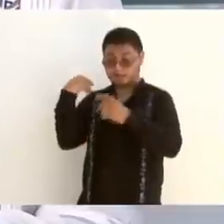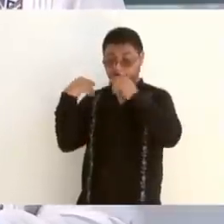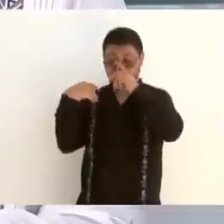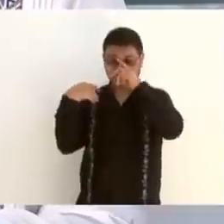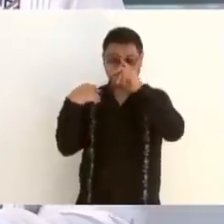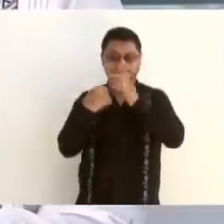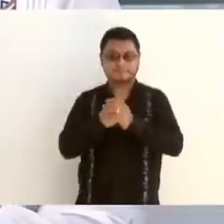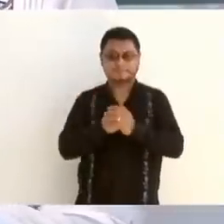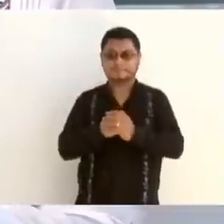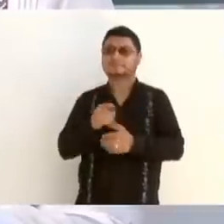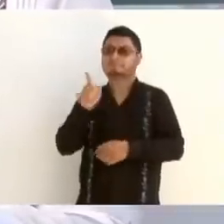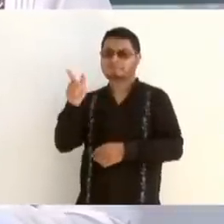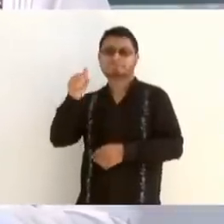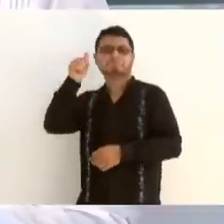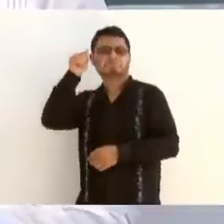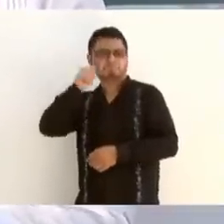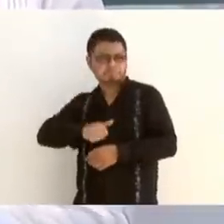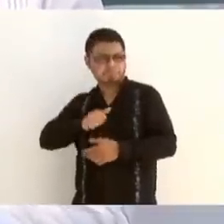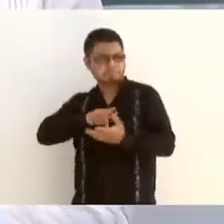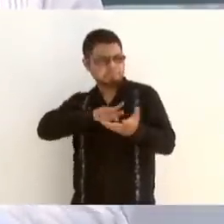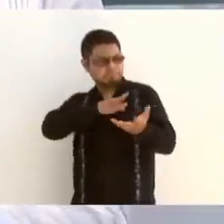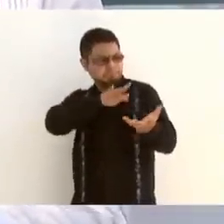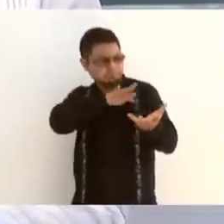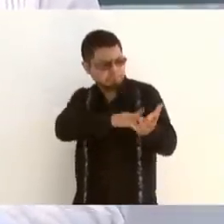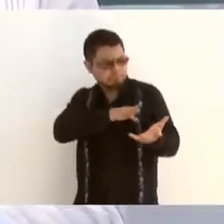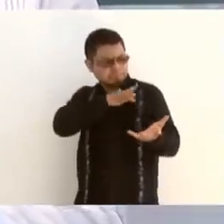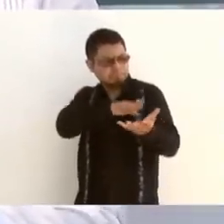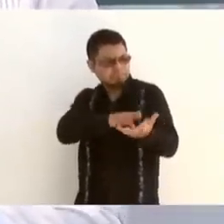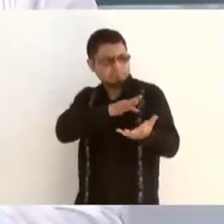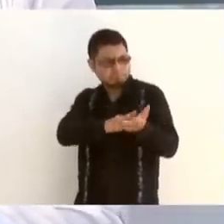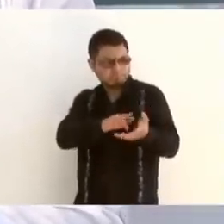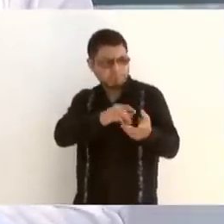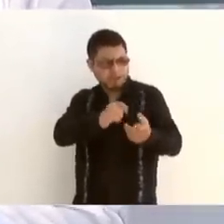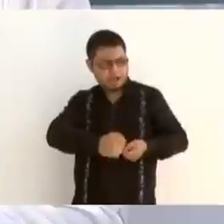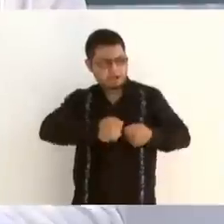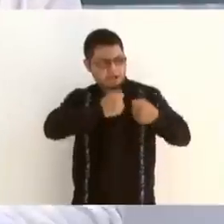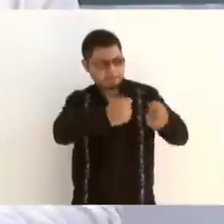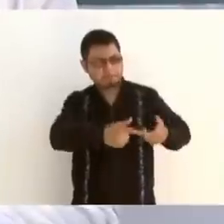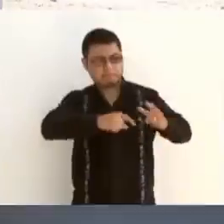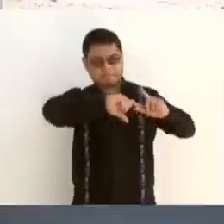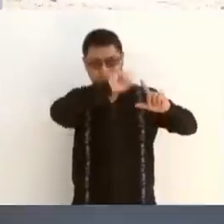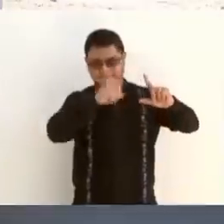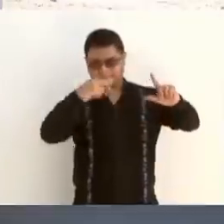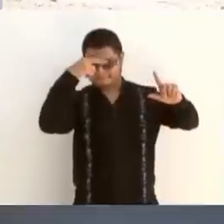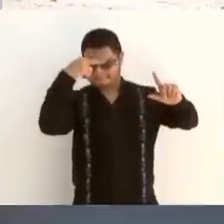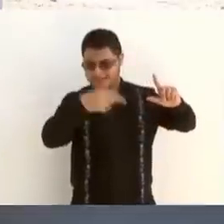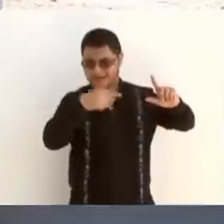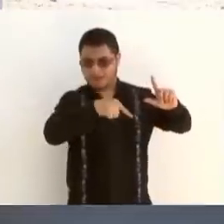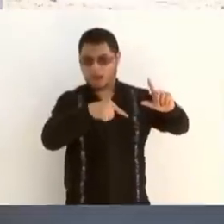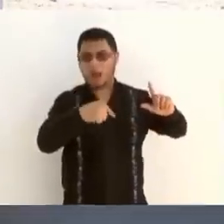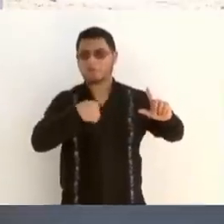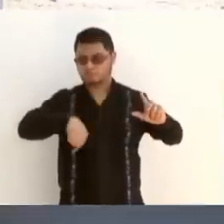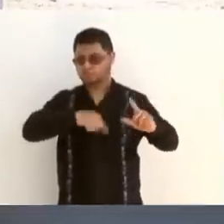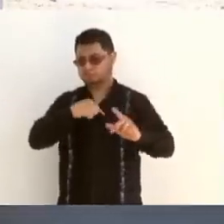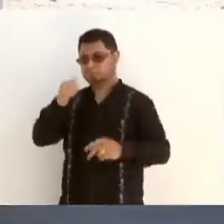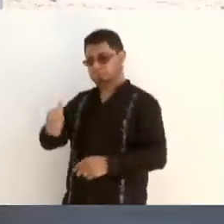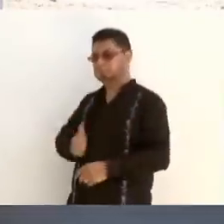él va a seguir invirtiendo en México, que ya le tomamos la palabra.